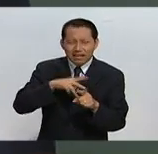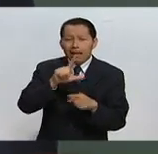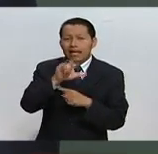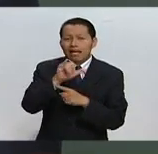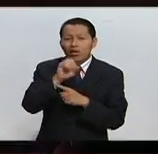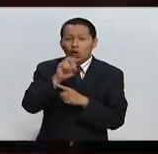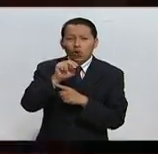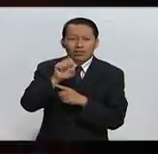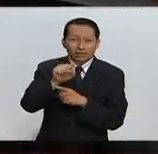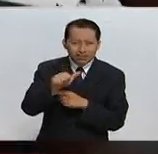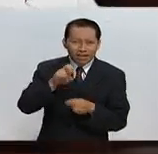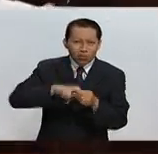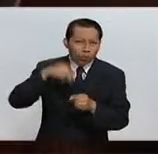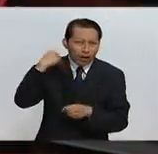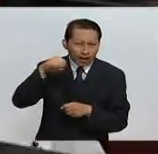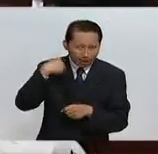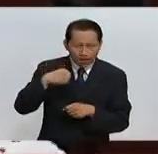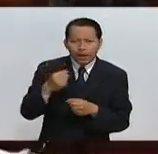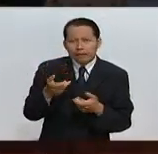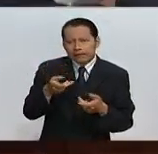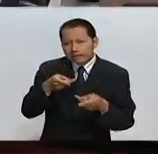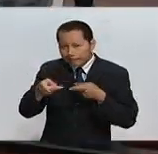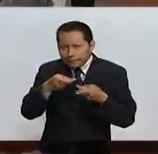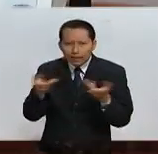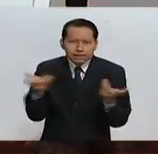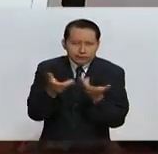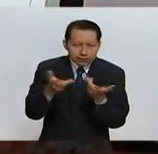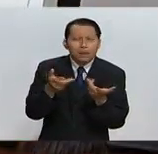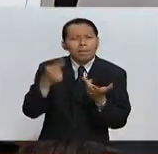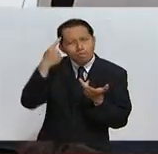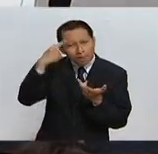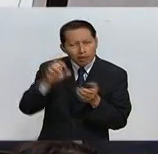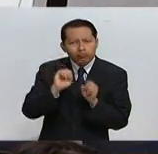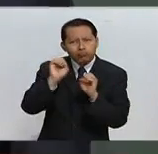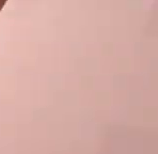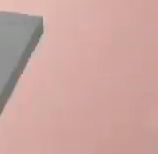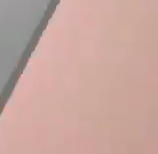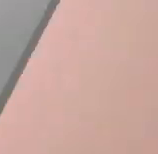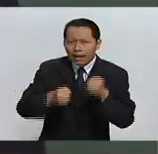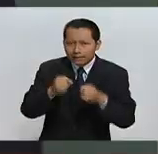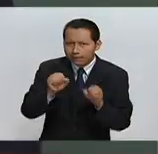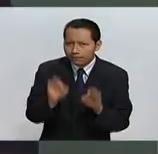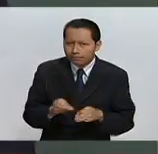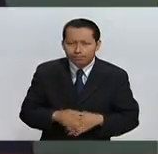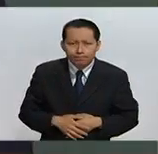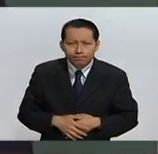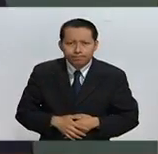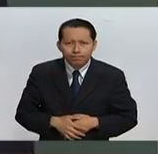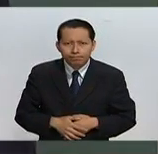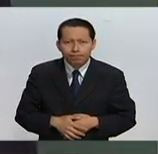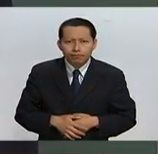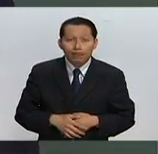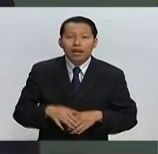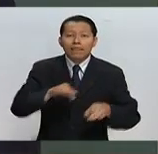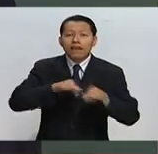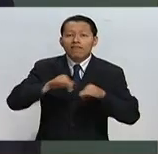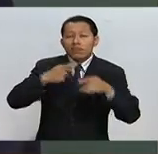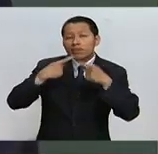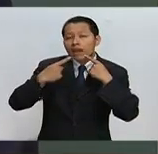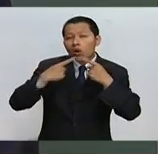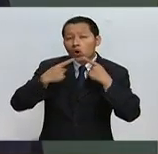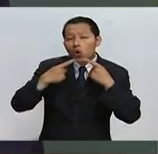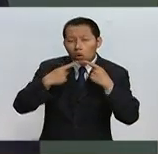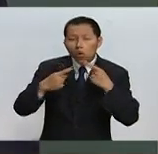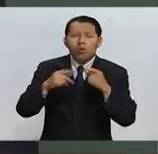Oaxaca y por lo pronto anunció que ya hay avance en la distribución de leche fresca. Seguimos trabajando en un diálogo cercano